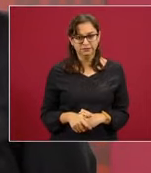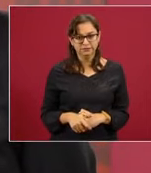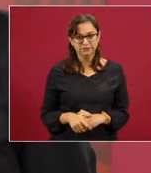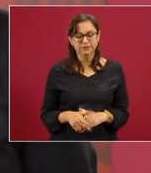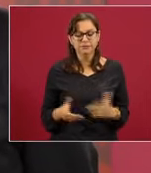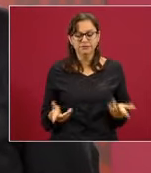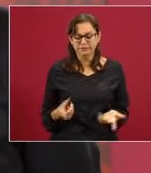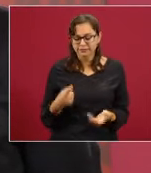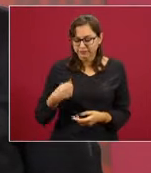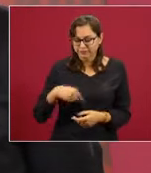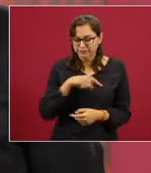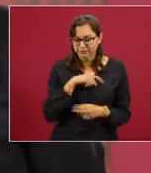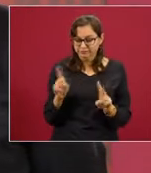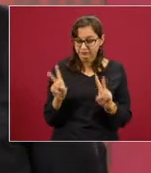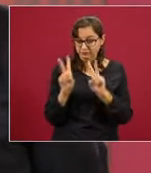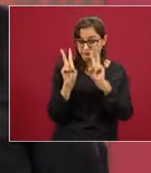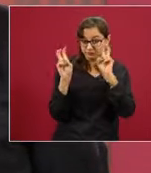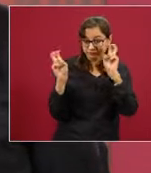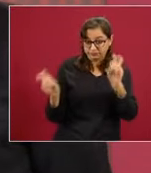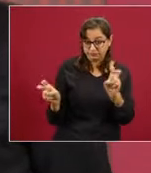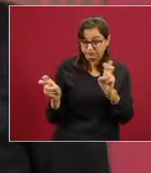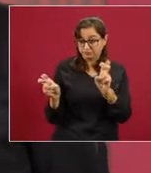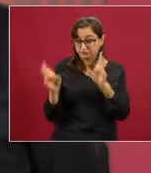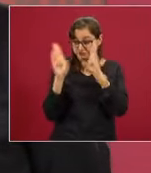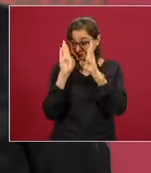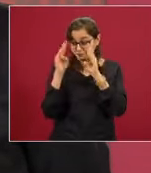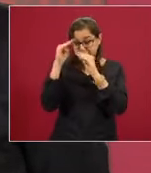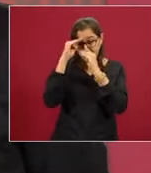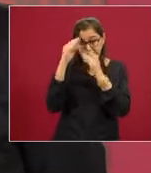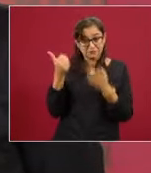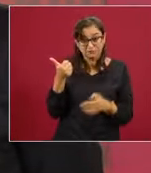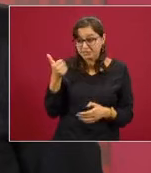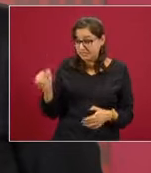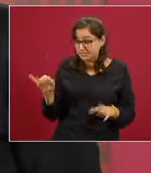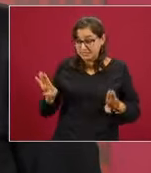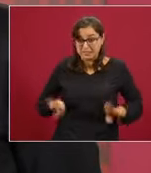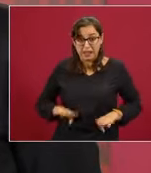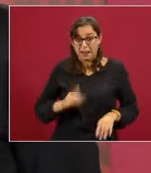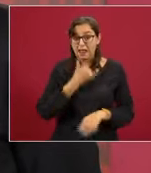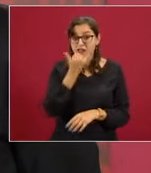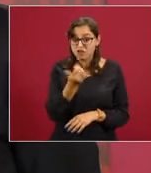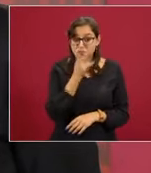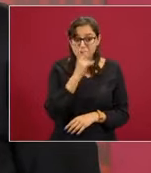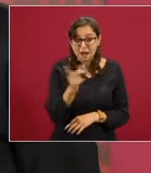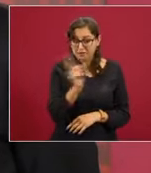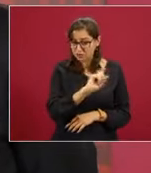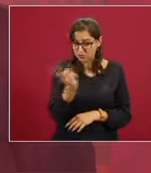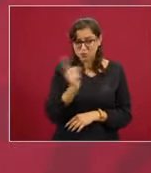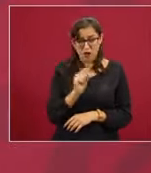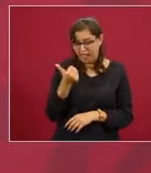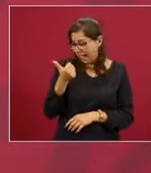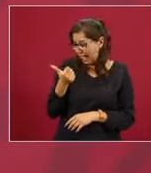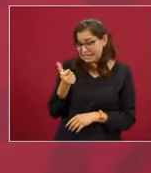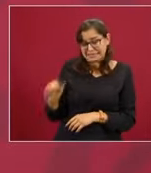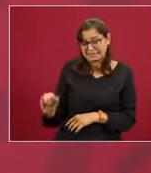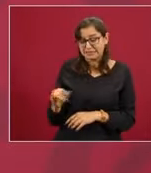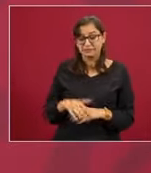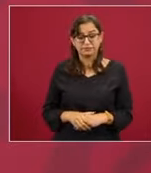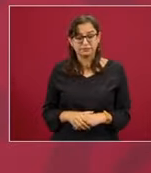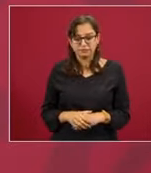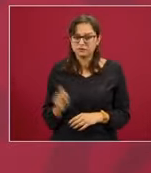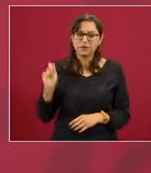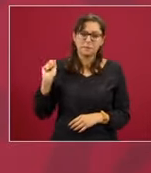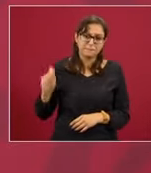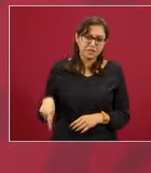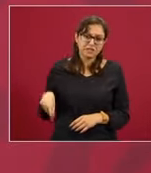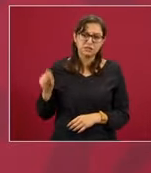conservadurismo, esos son conservadores, no quieren que las